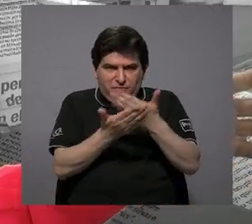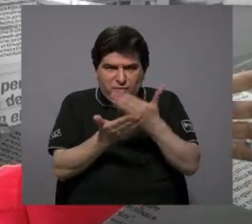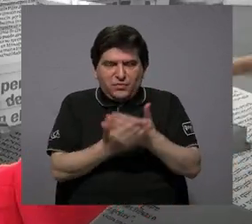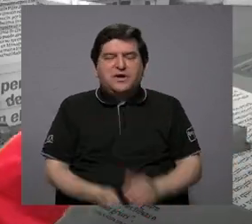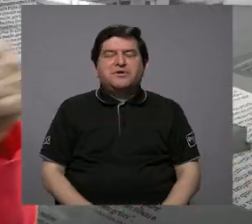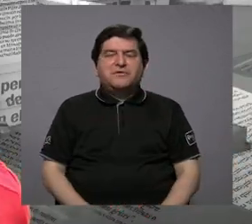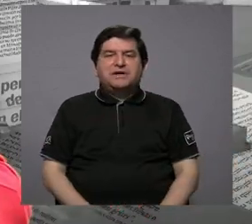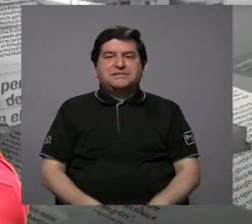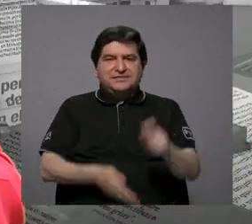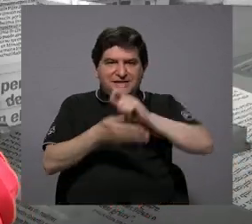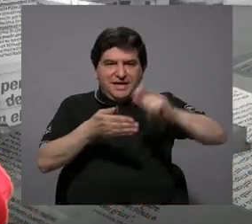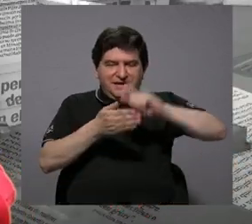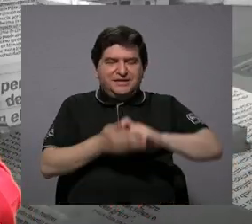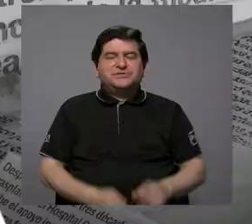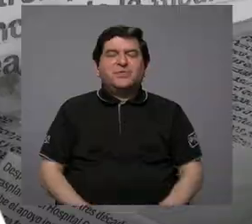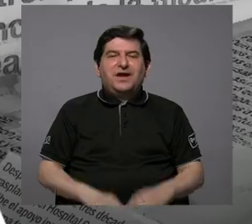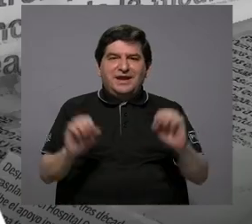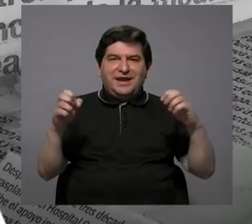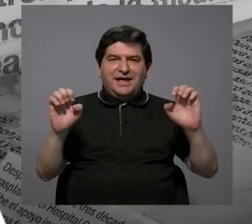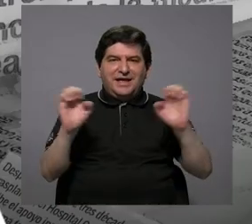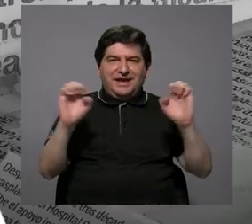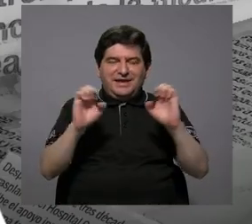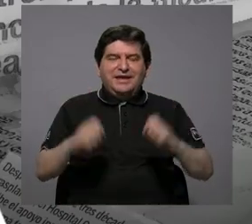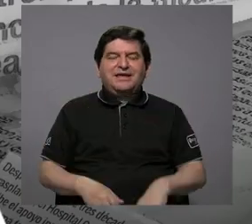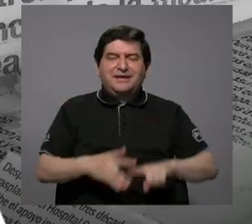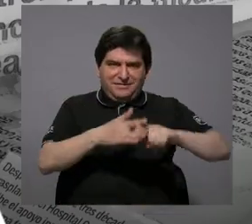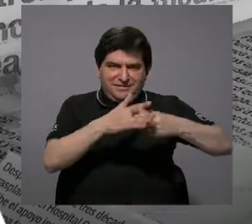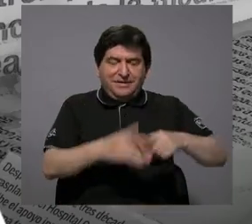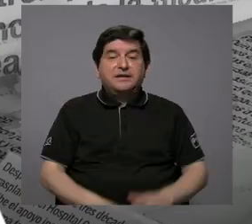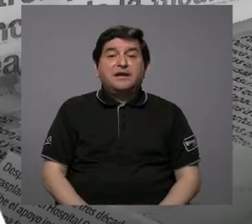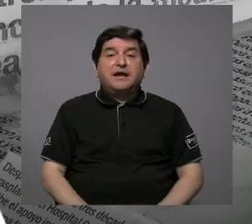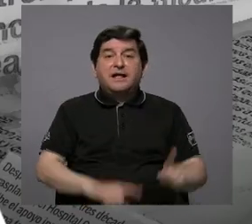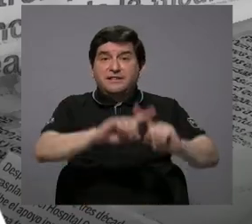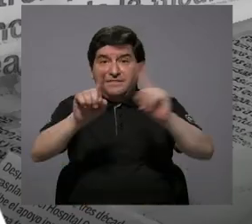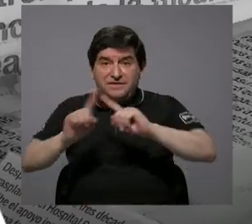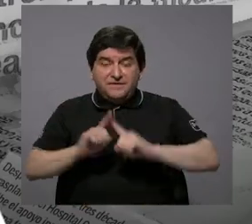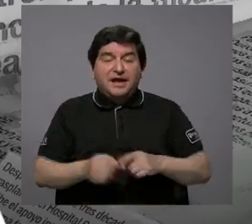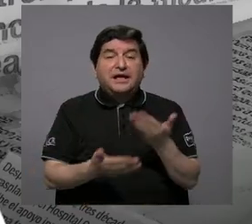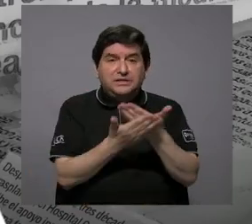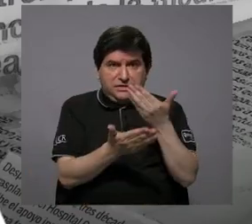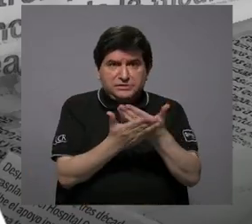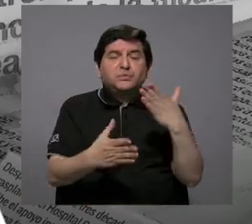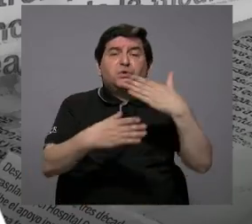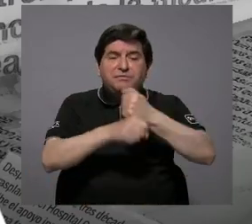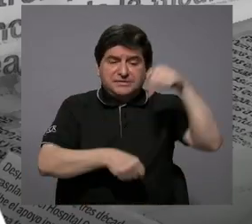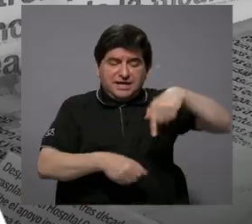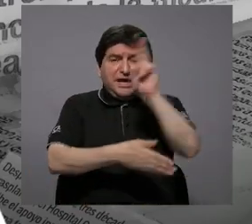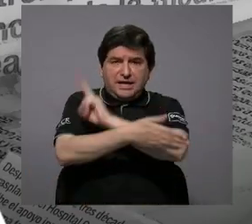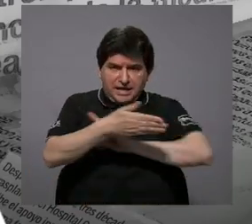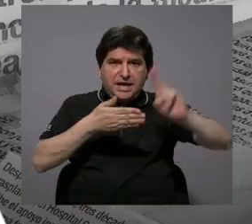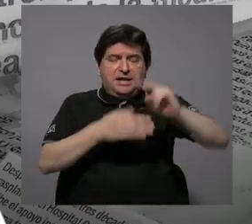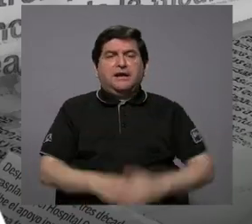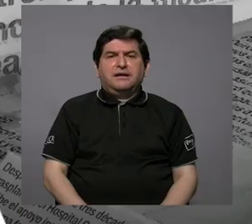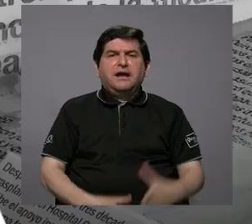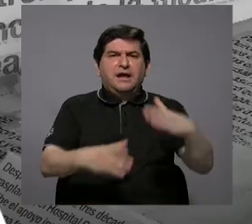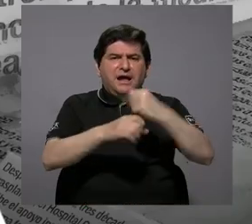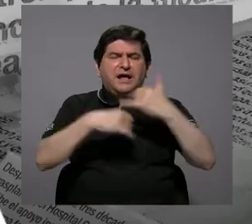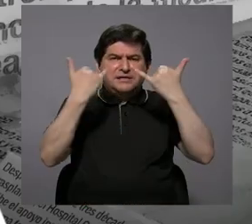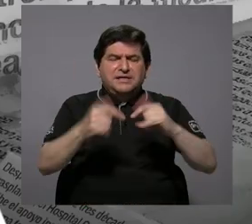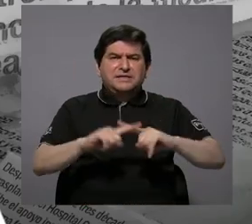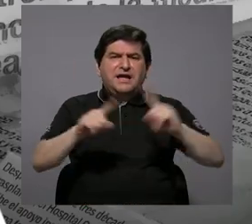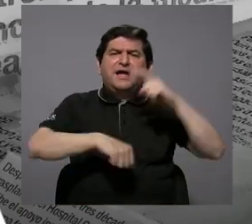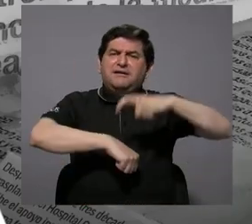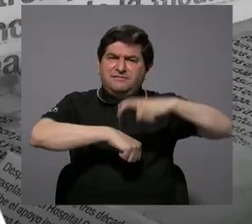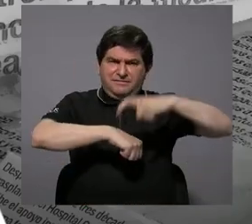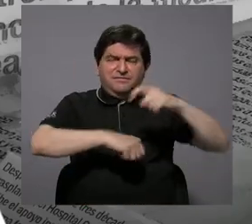algo? Era justamente esto último que acaba de mencionar Morelia, que hay una serie de pruebas que realizamos acá en la universidad, que las hemos realizado en otros